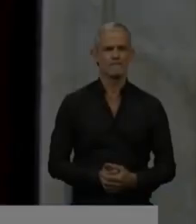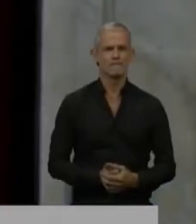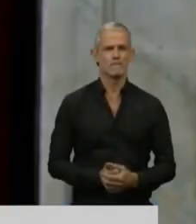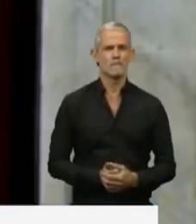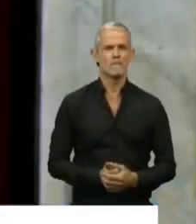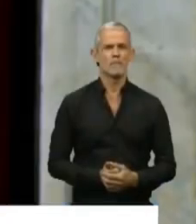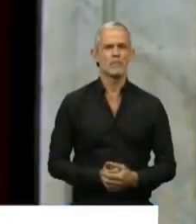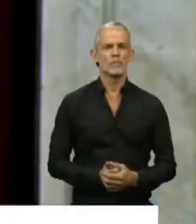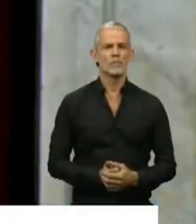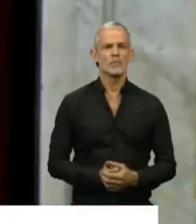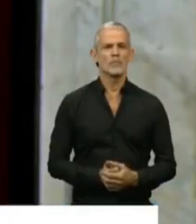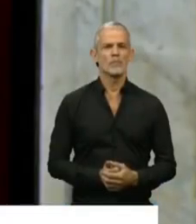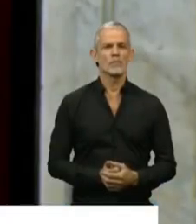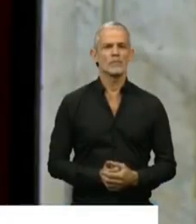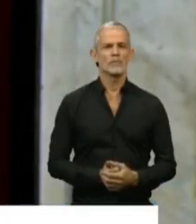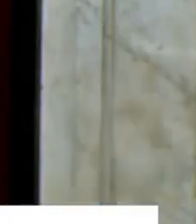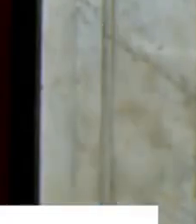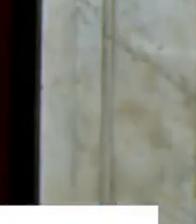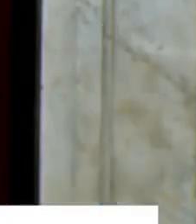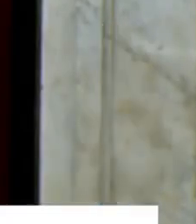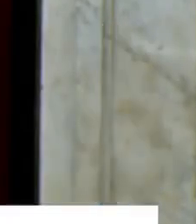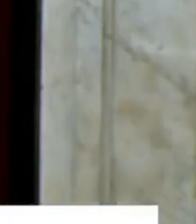Tiene la palabra la diputada Lucía Corpachi.